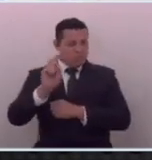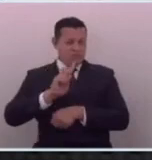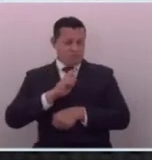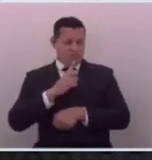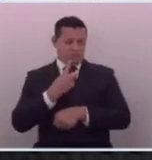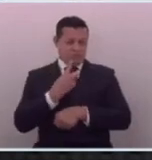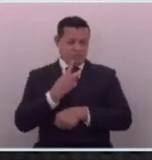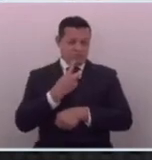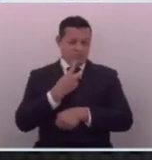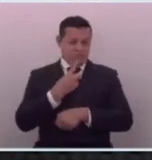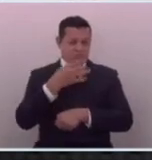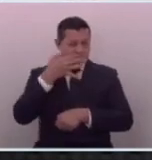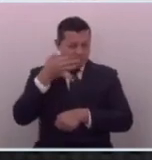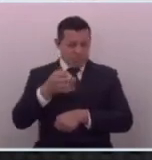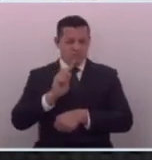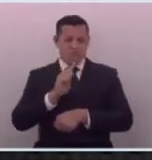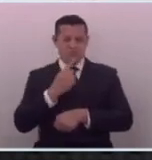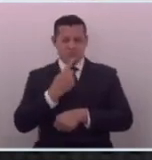en serio